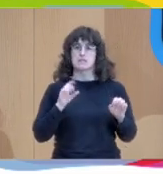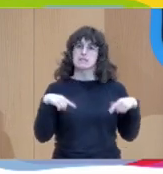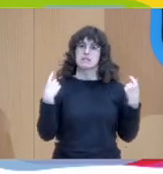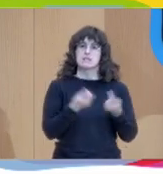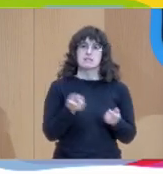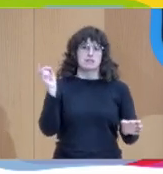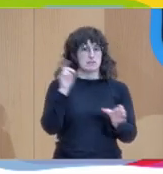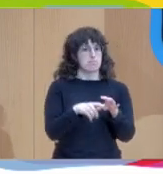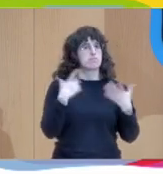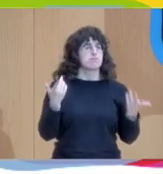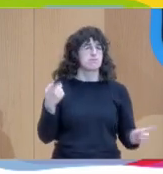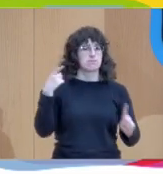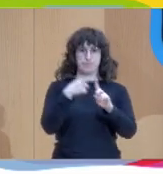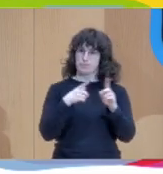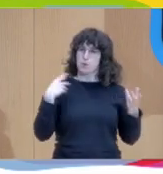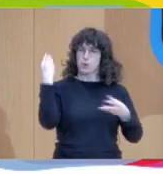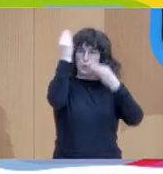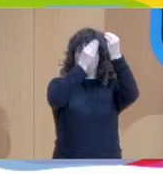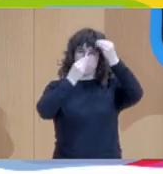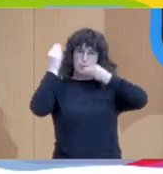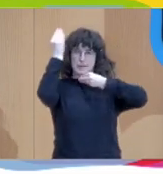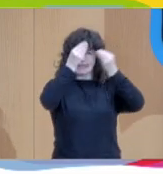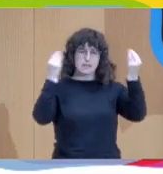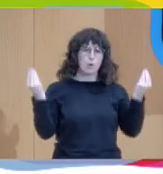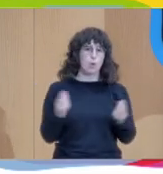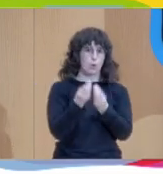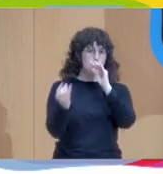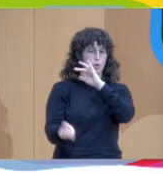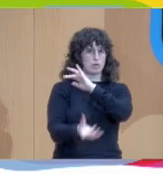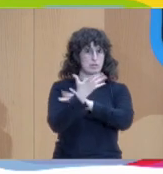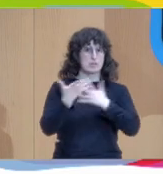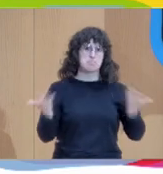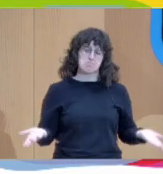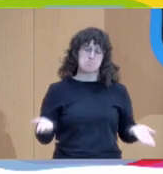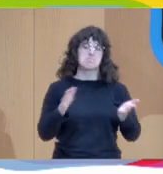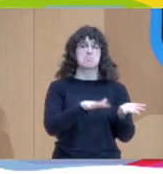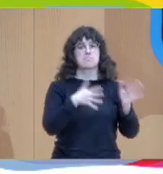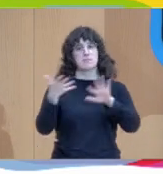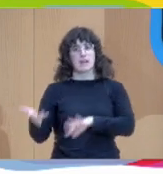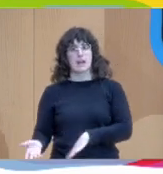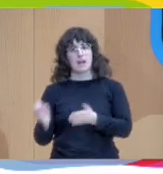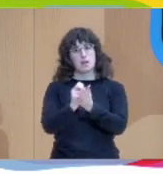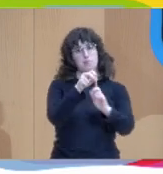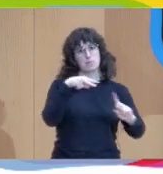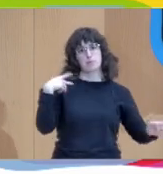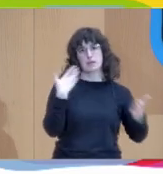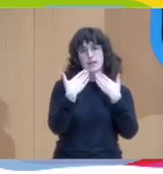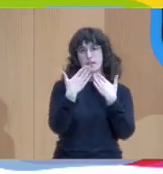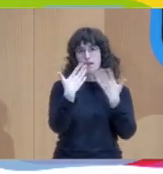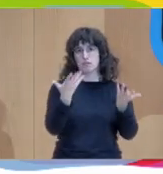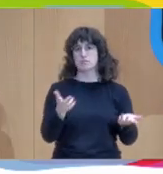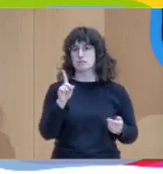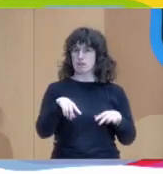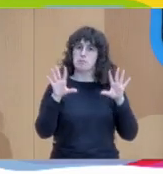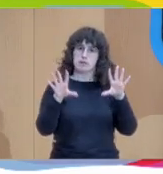conjunto y que nos permite como estructurar e implementar el enfoque dialógico. Como aprendizaje también la